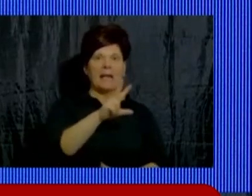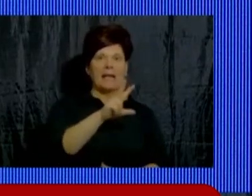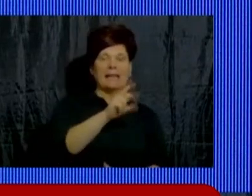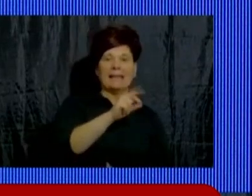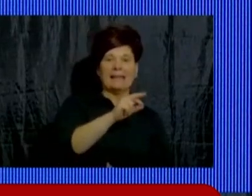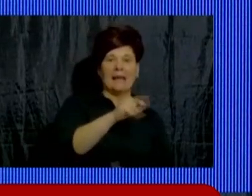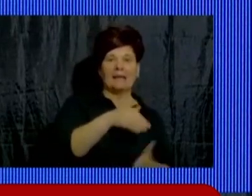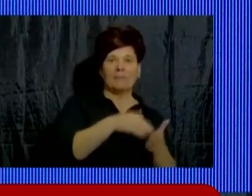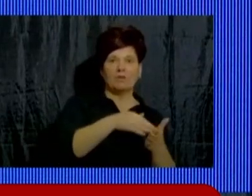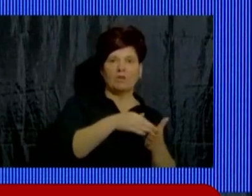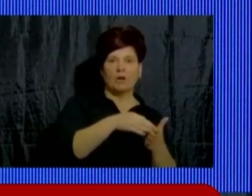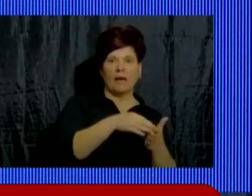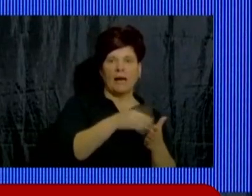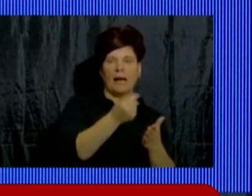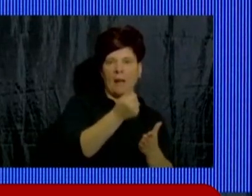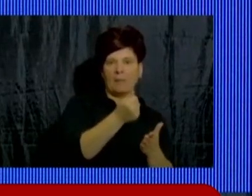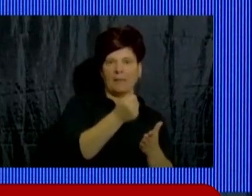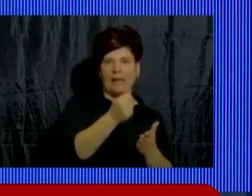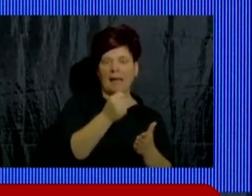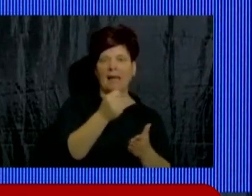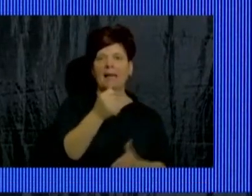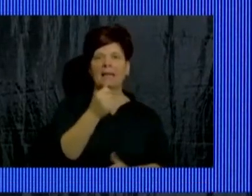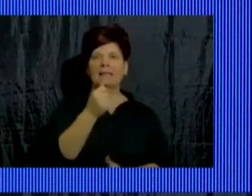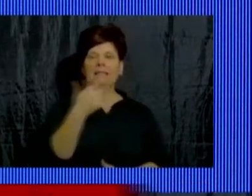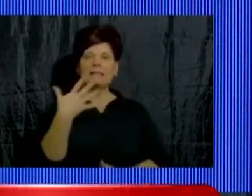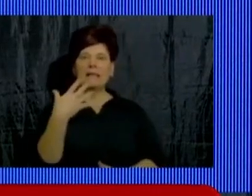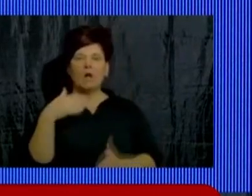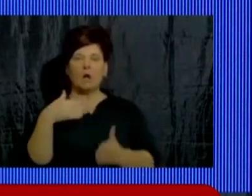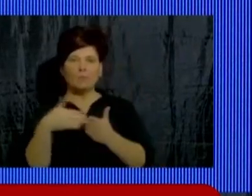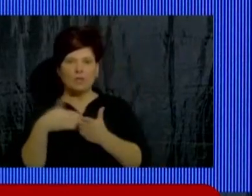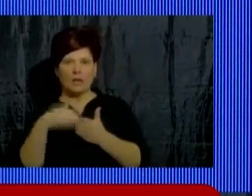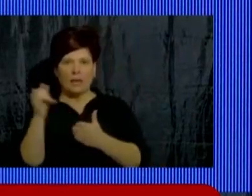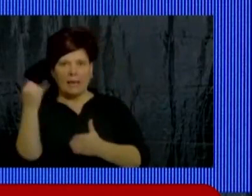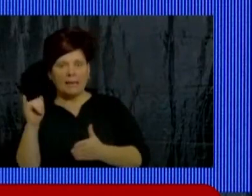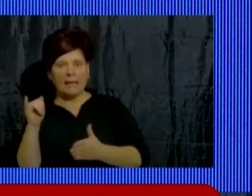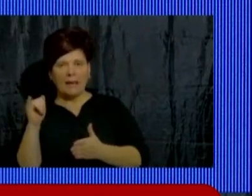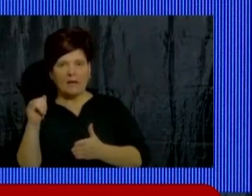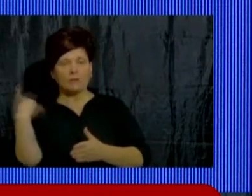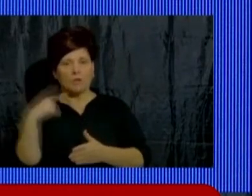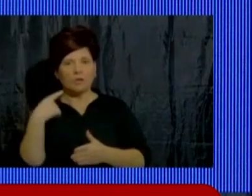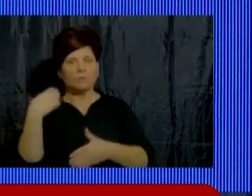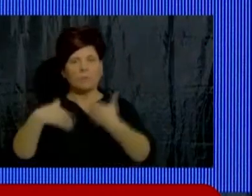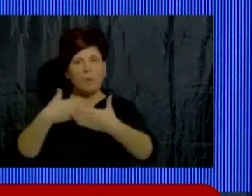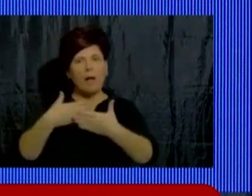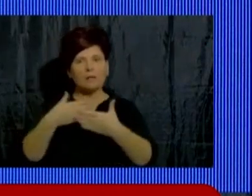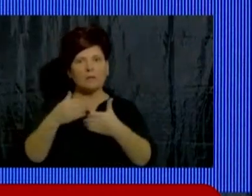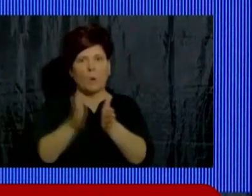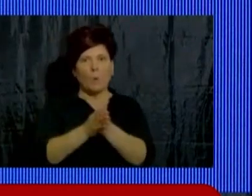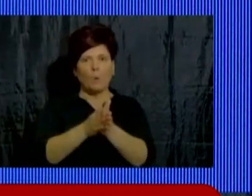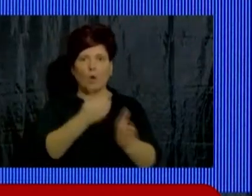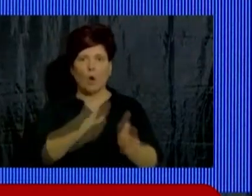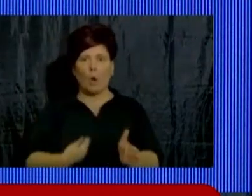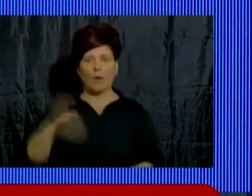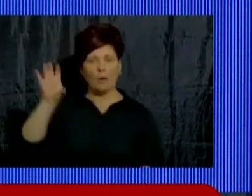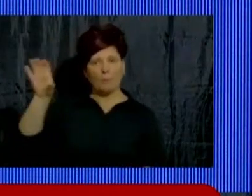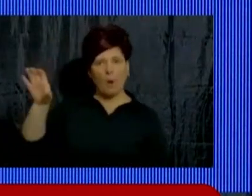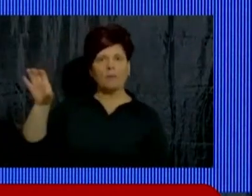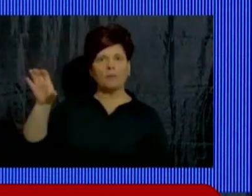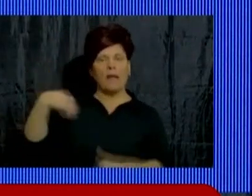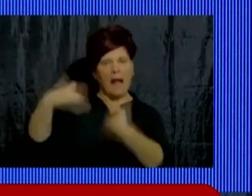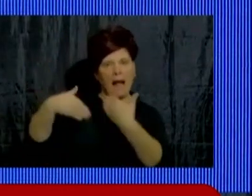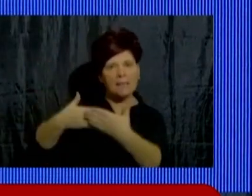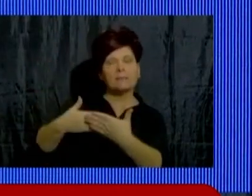millones de intereses. Y estamos haciendo todo lo que corresponde junto al Gobierno de la provincia pidiendo las autorizaciones que corresponden